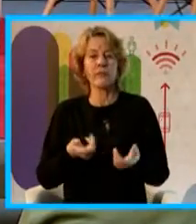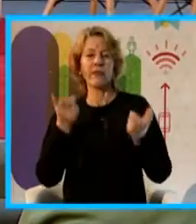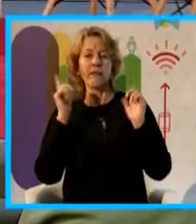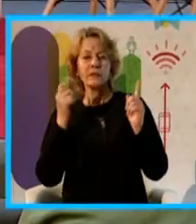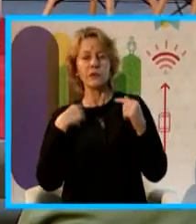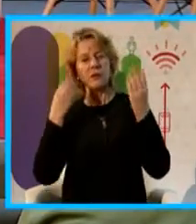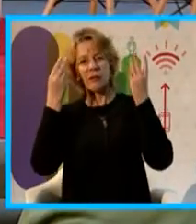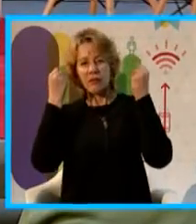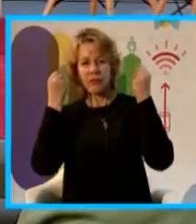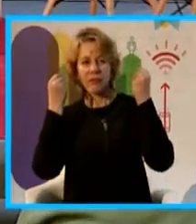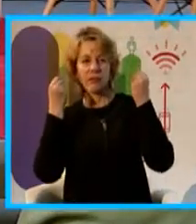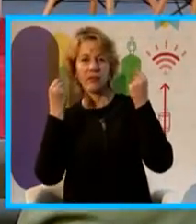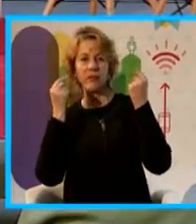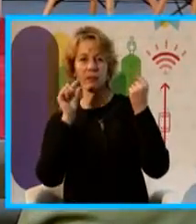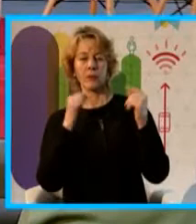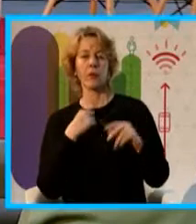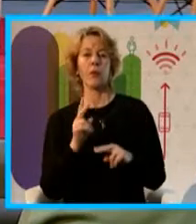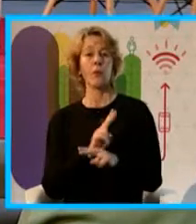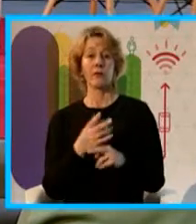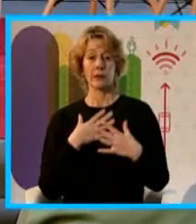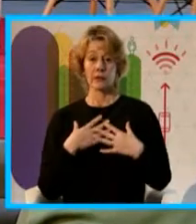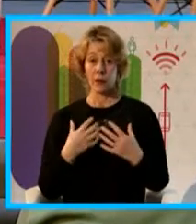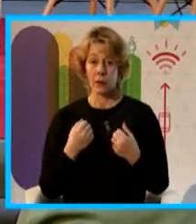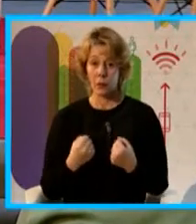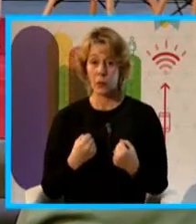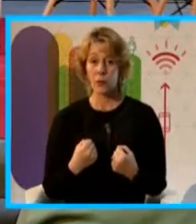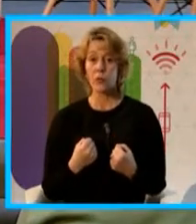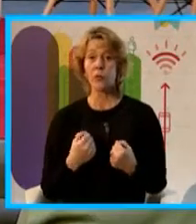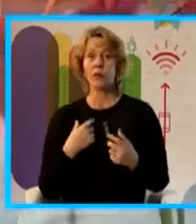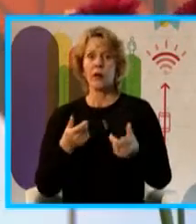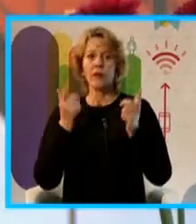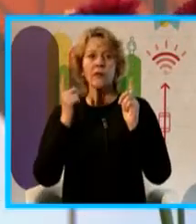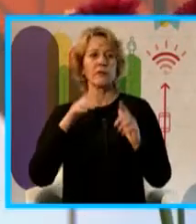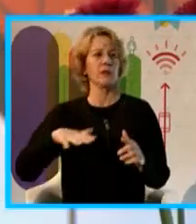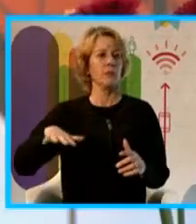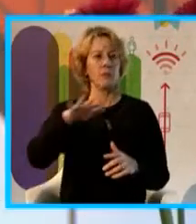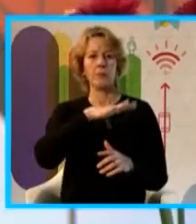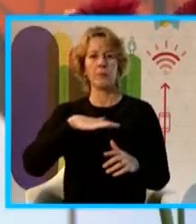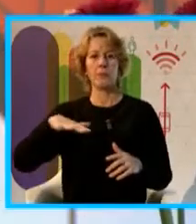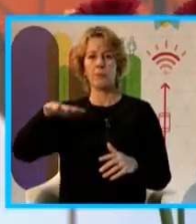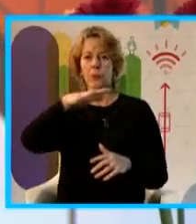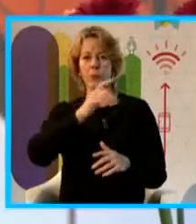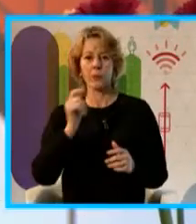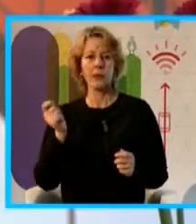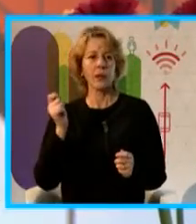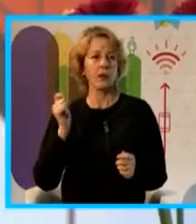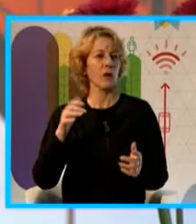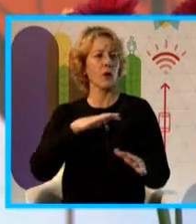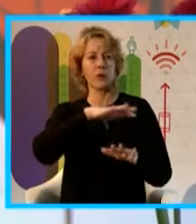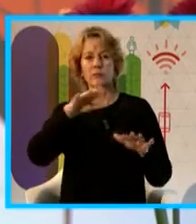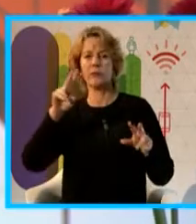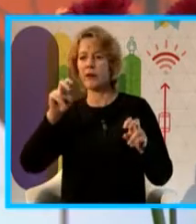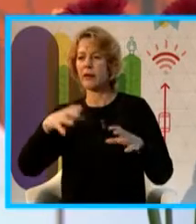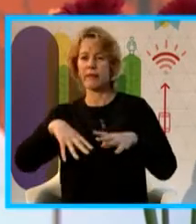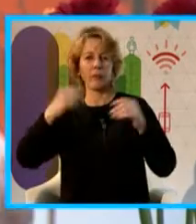el cuidado de la salud, en el disfrute del espacio público o en la promoción de la cultura. Y para eso nos